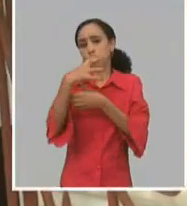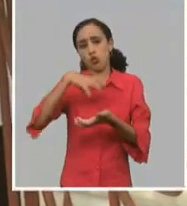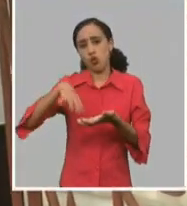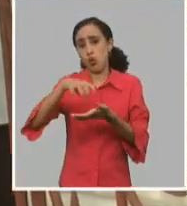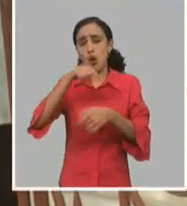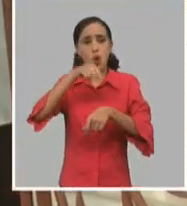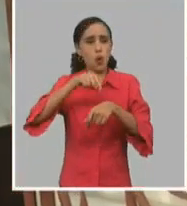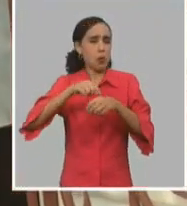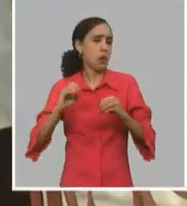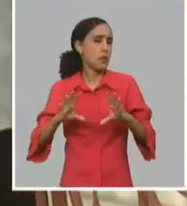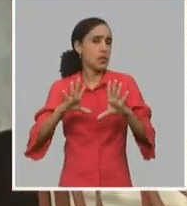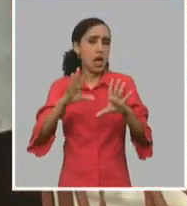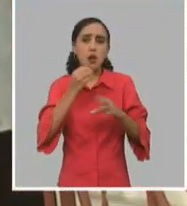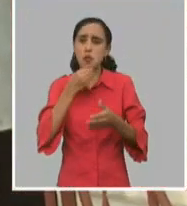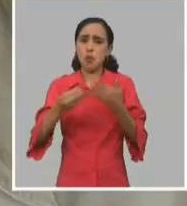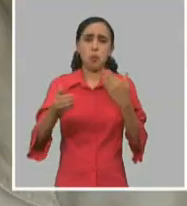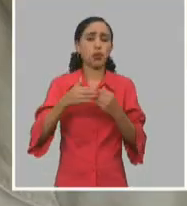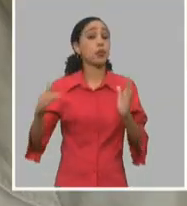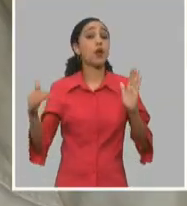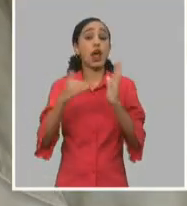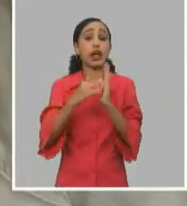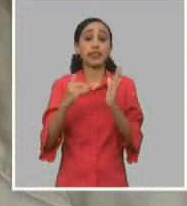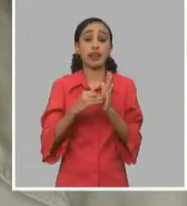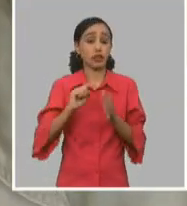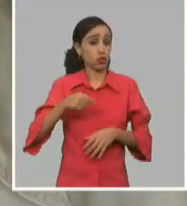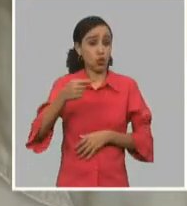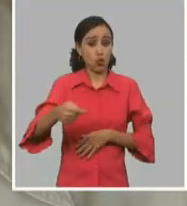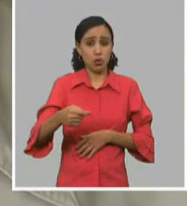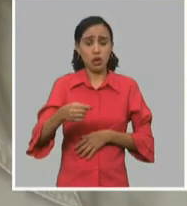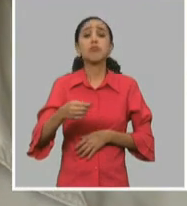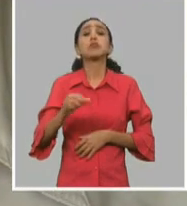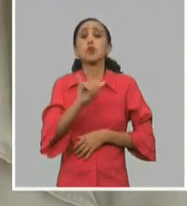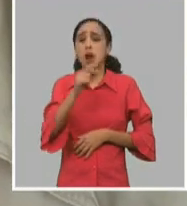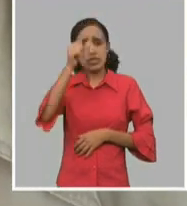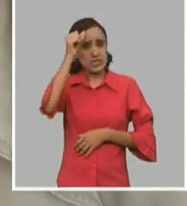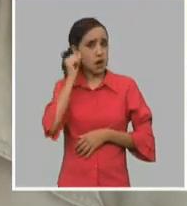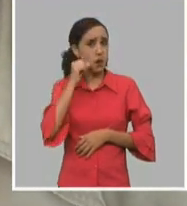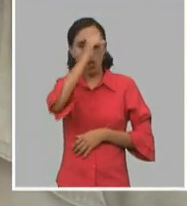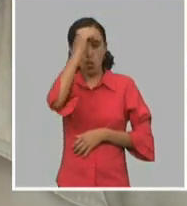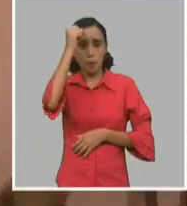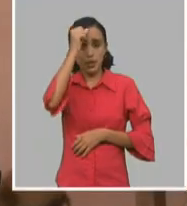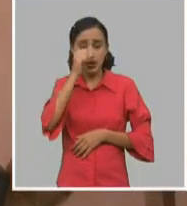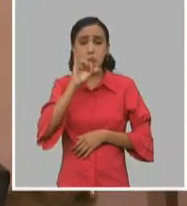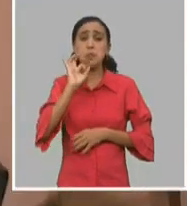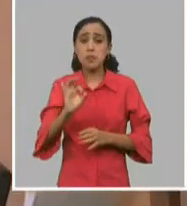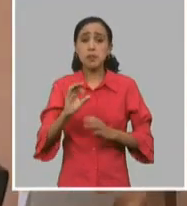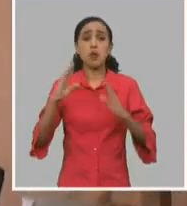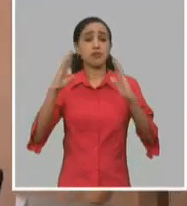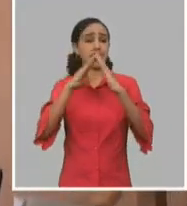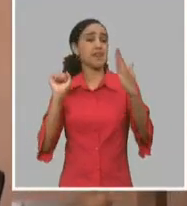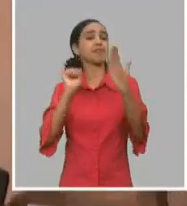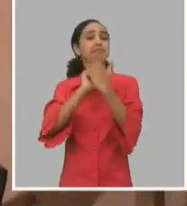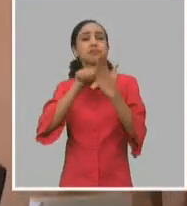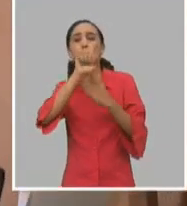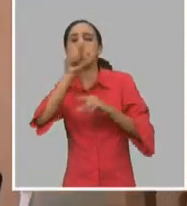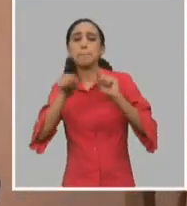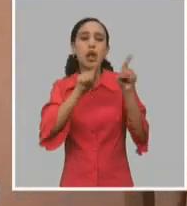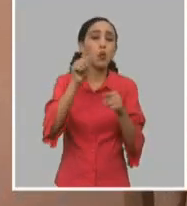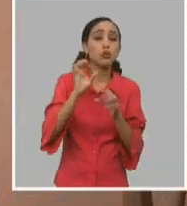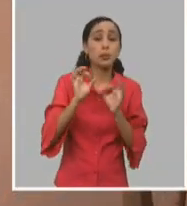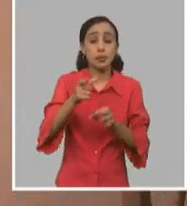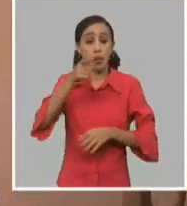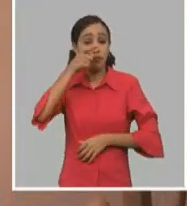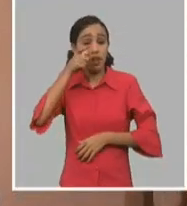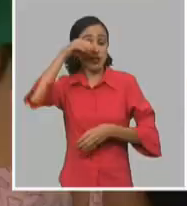horario matutino como vespertino de cada jornada, incluyendo sábado y domingo, se realizan estas acciones de seguimiento y vigilancia en los barrios.